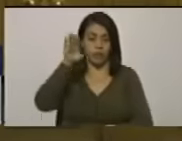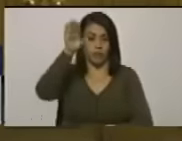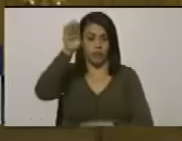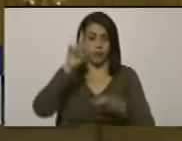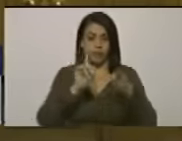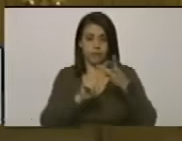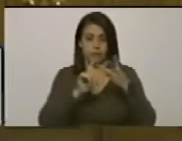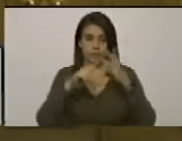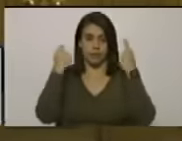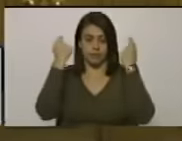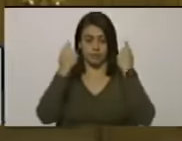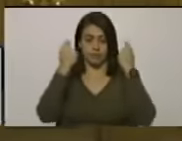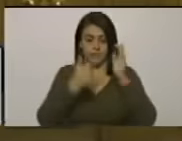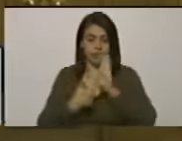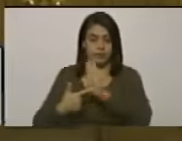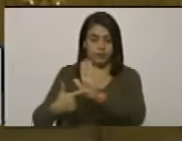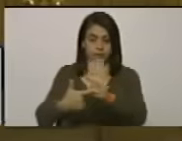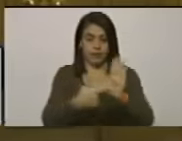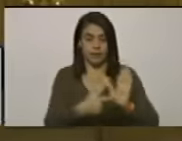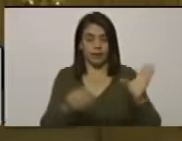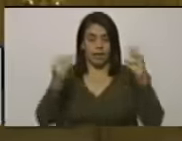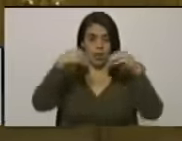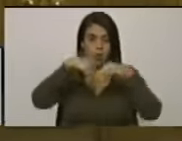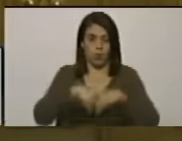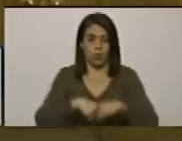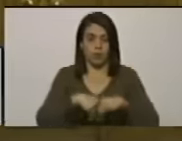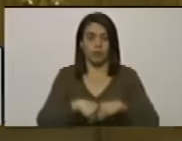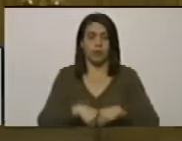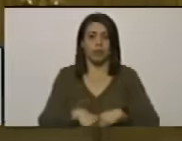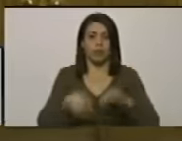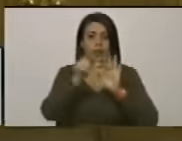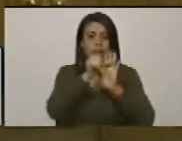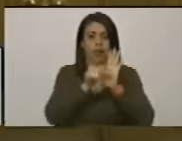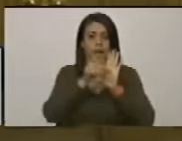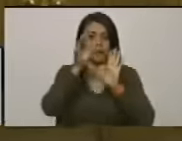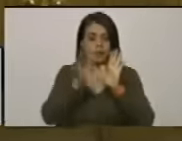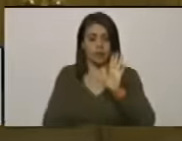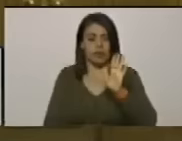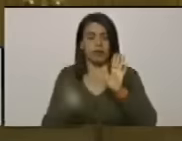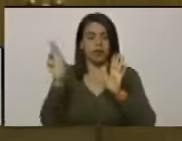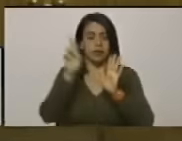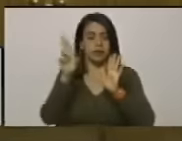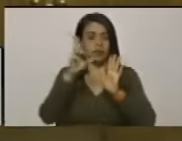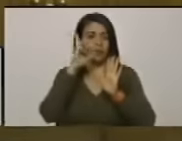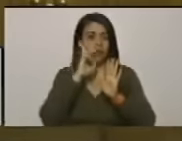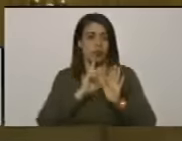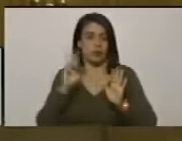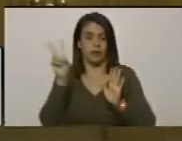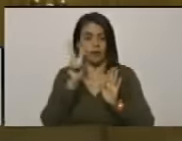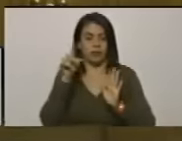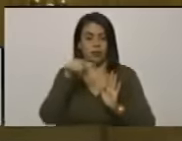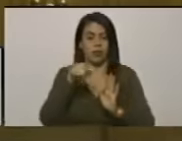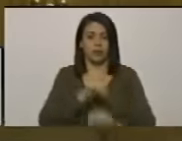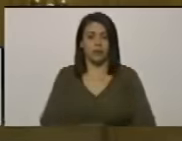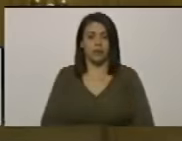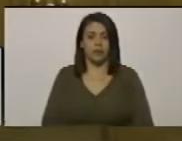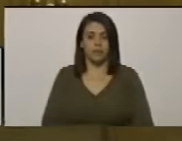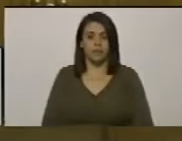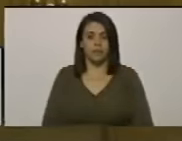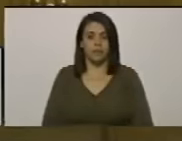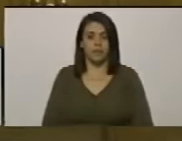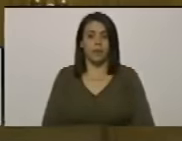publicar el presente acuerdo en la Gaceta Oficial de la República Bolivariana de Venezuela